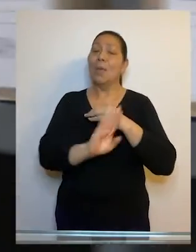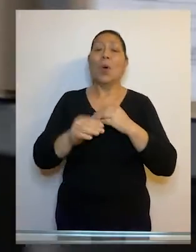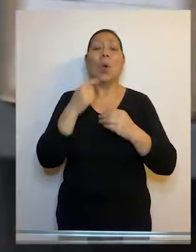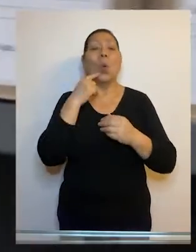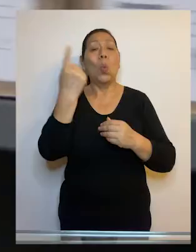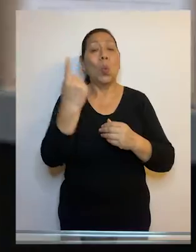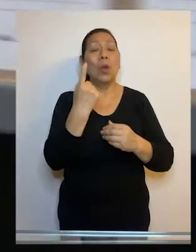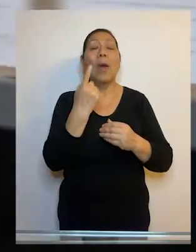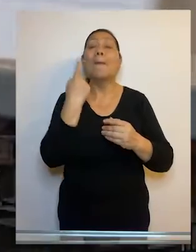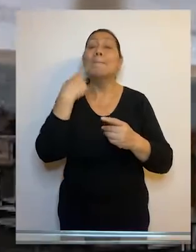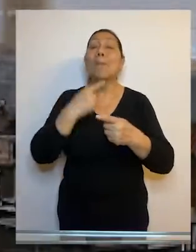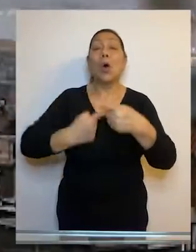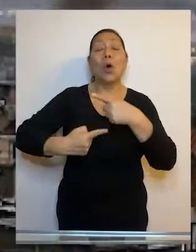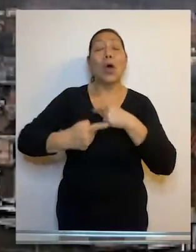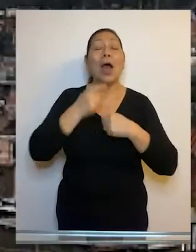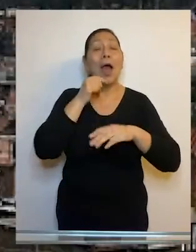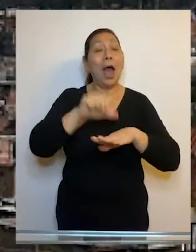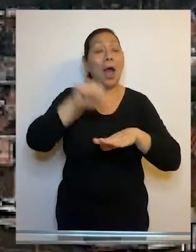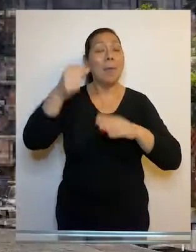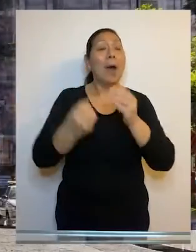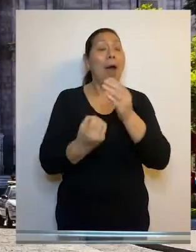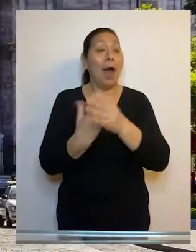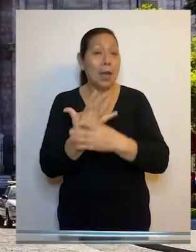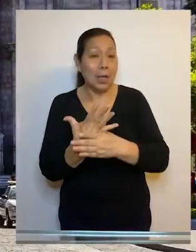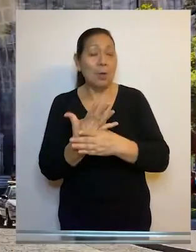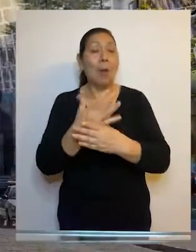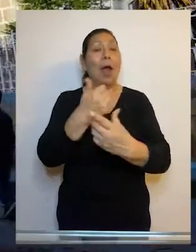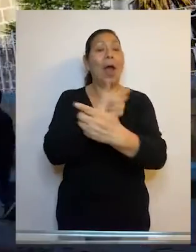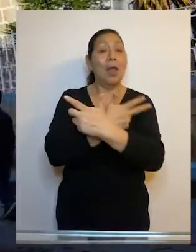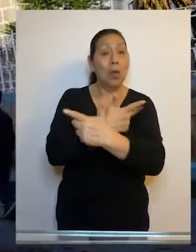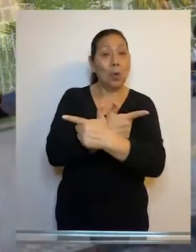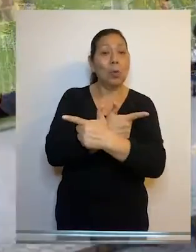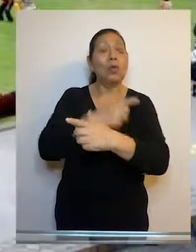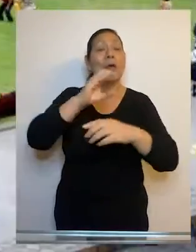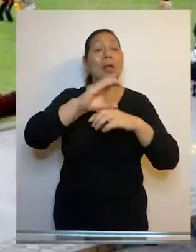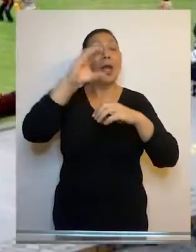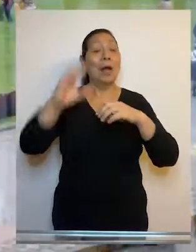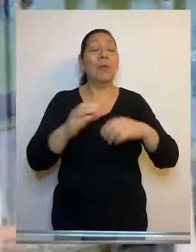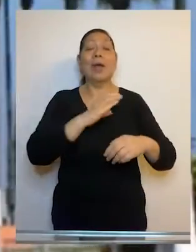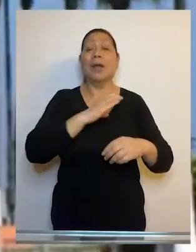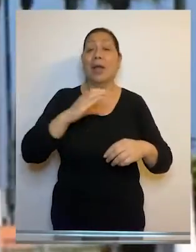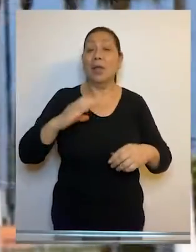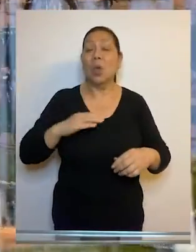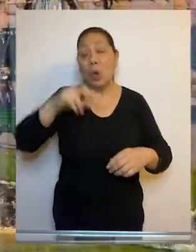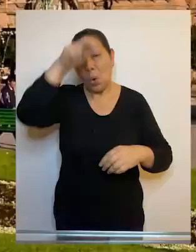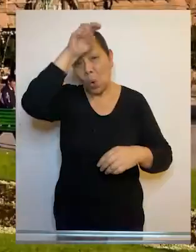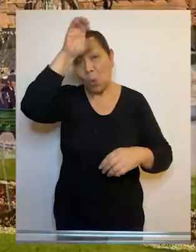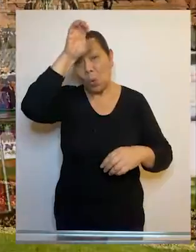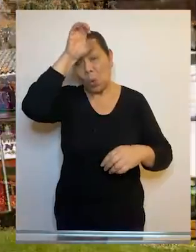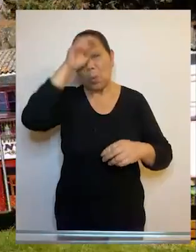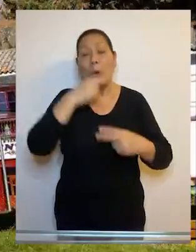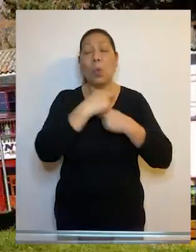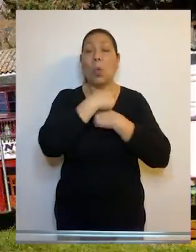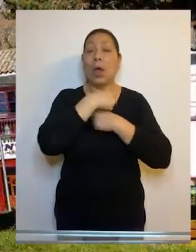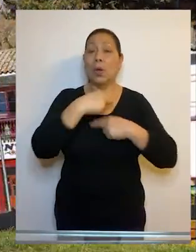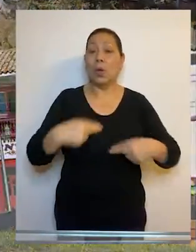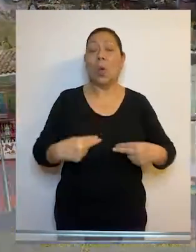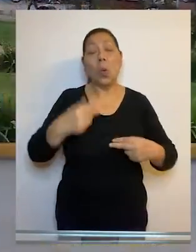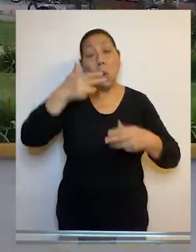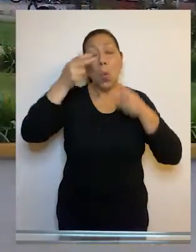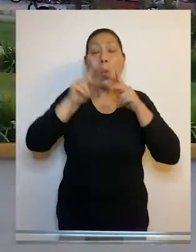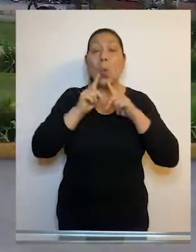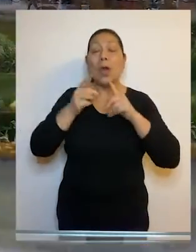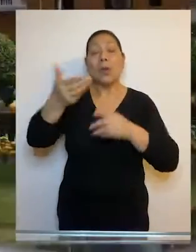amparo y un avias data provenientes de Ancash, Arequipa, Ayacucho, Cajamarca, Callao, Cusco, Huancabelica,